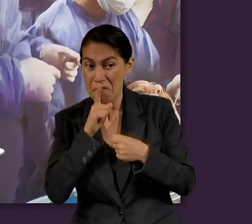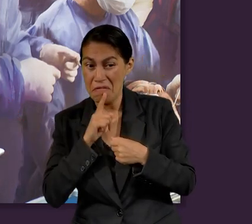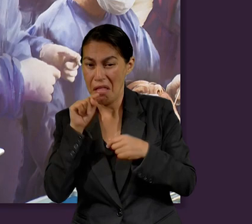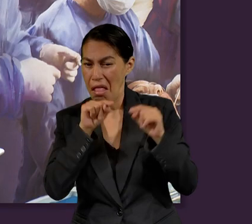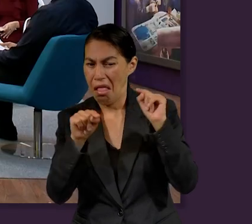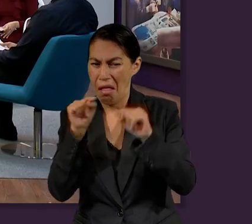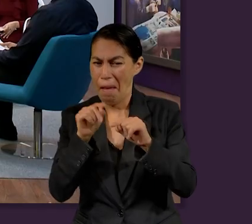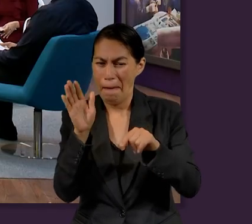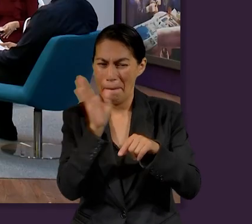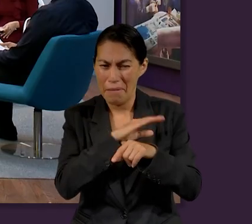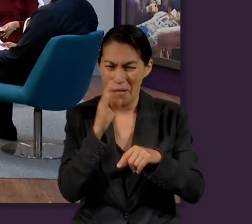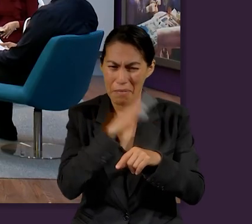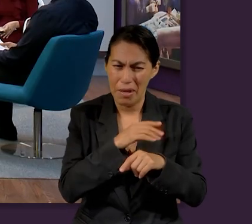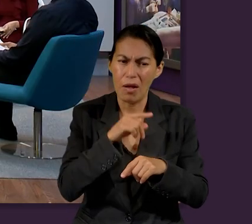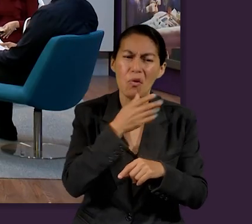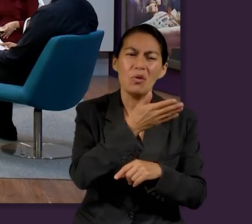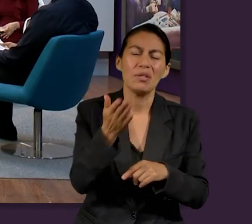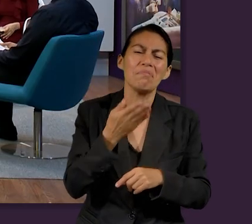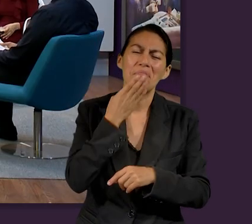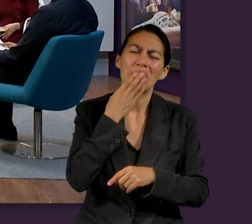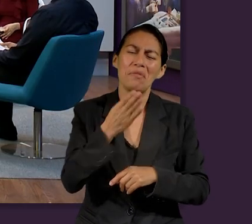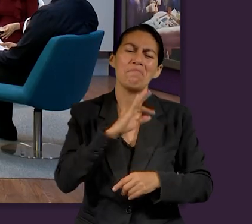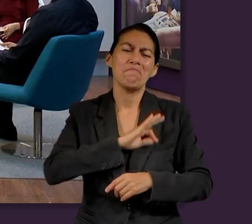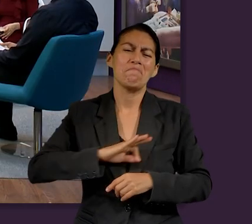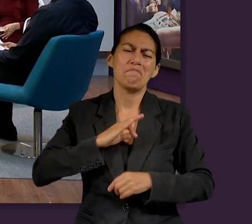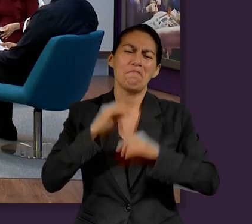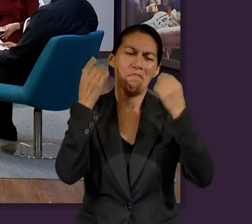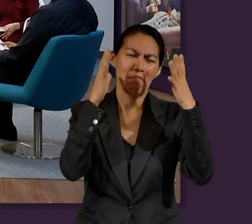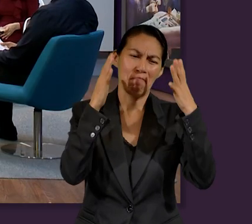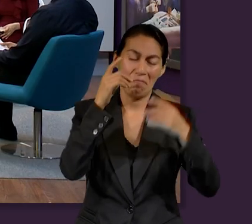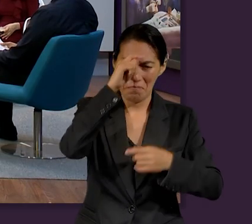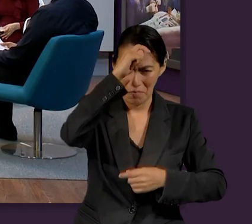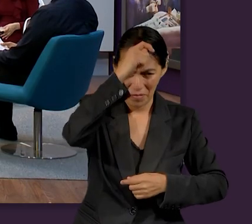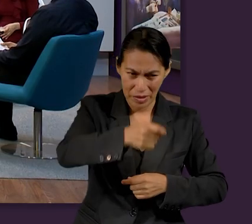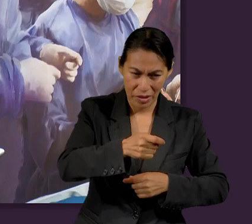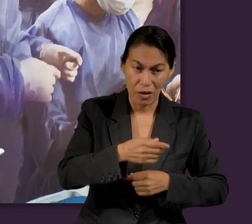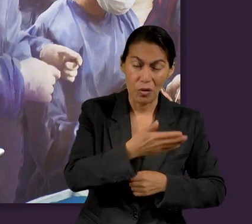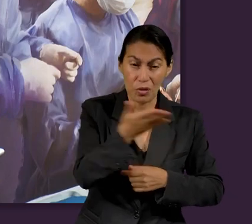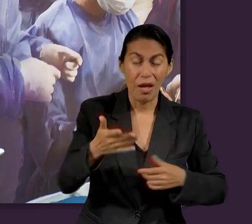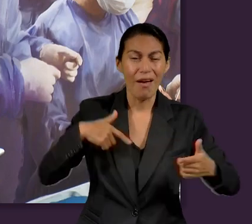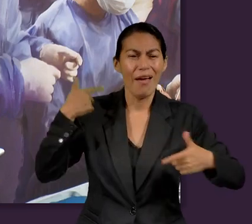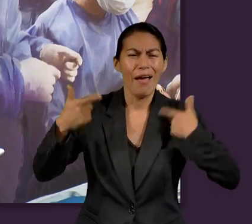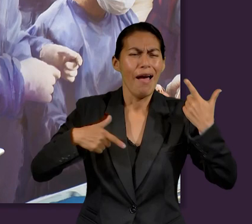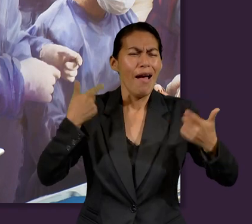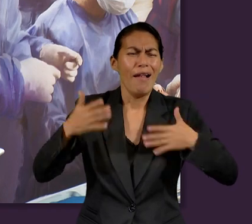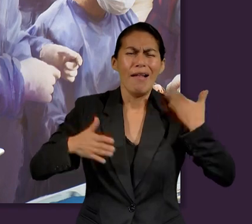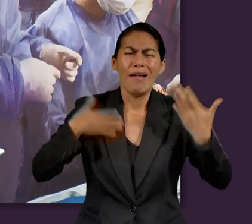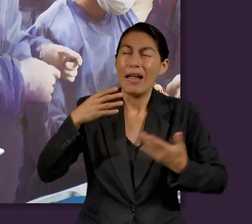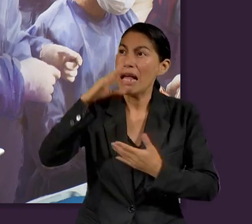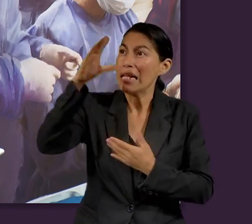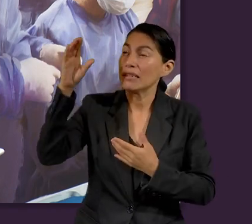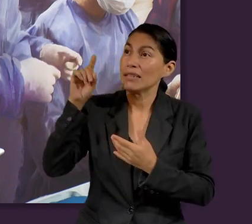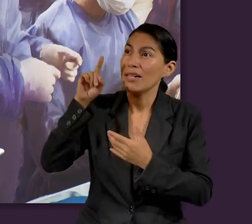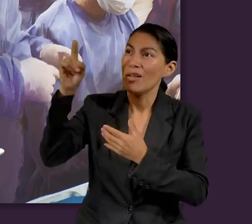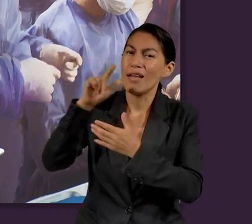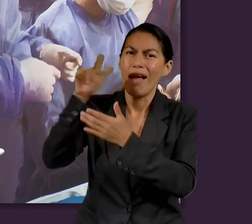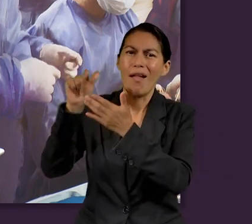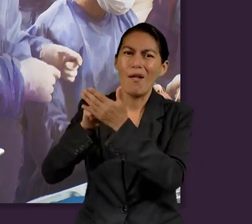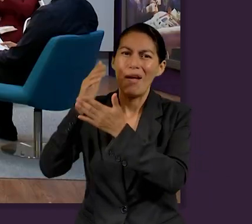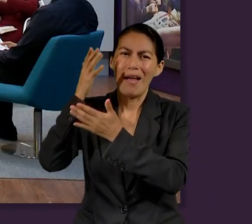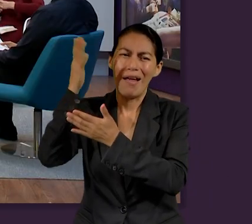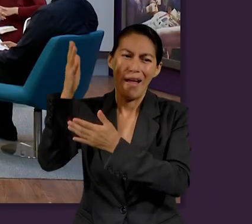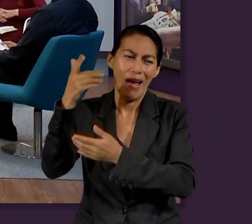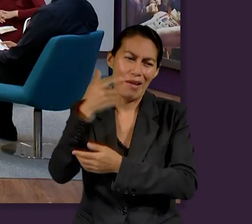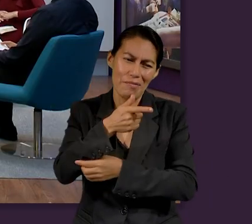Gozaos y alegraos, porque vuestra recompensa es grande en los cielos. Pues así persiguieron a los profetas que vivieron